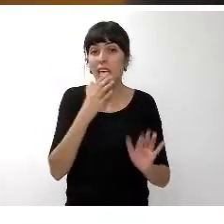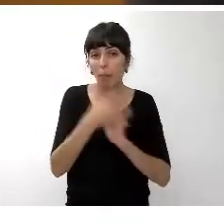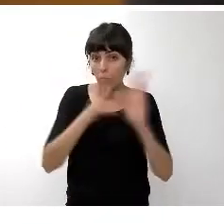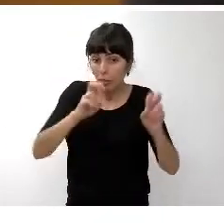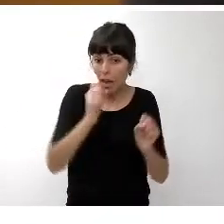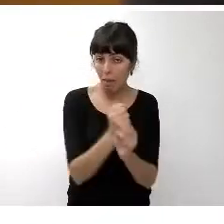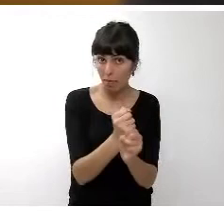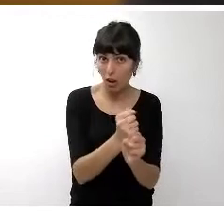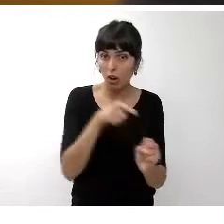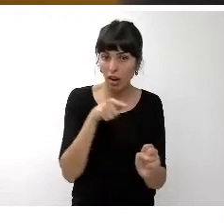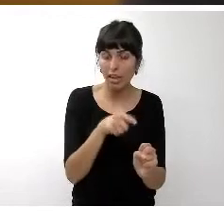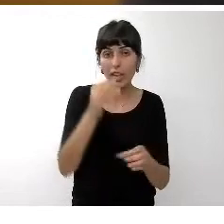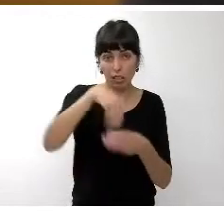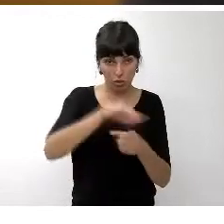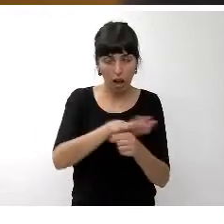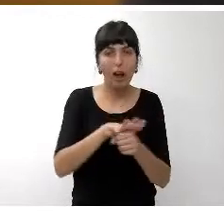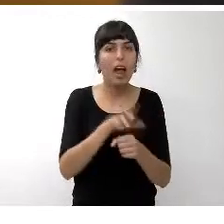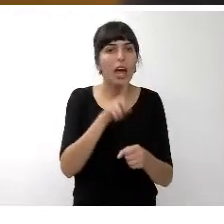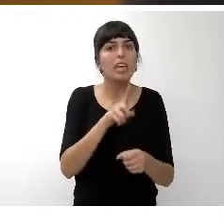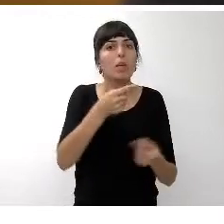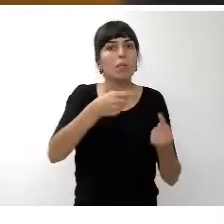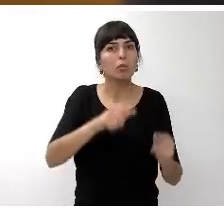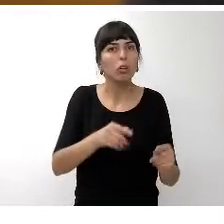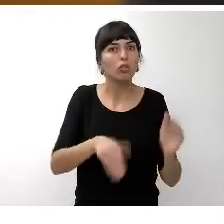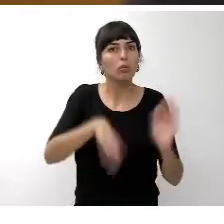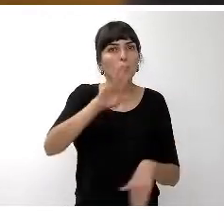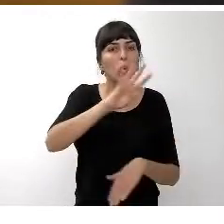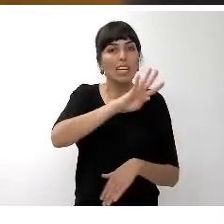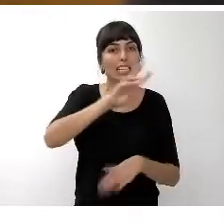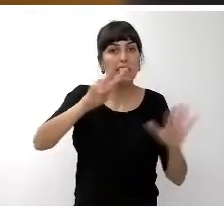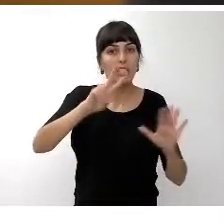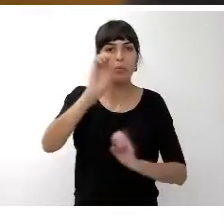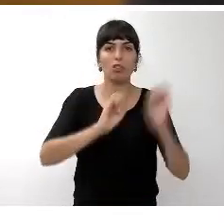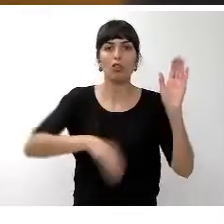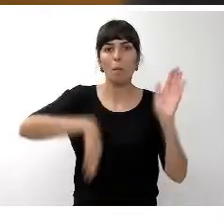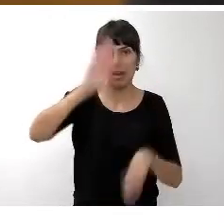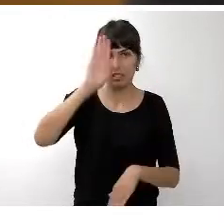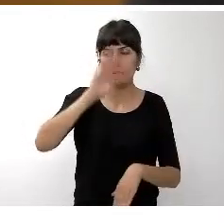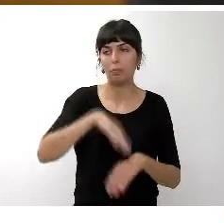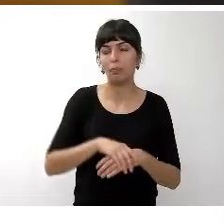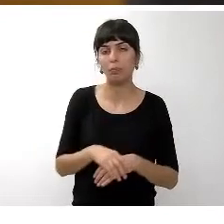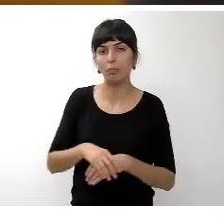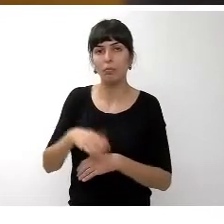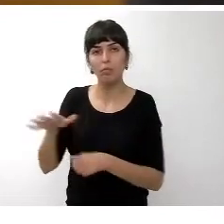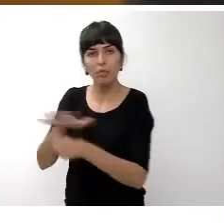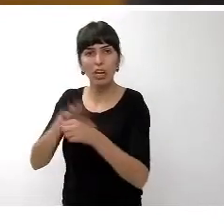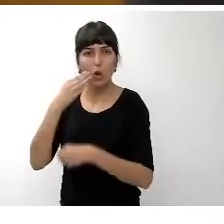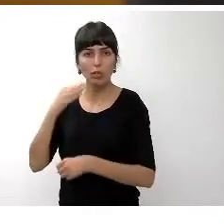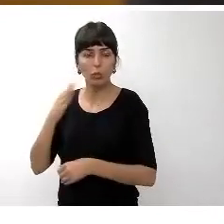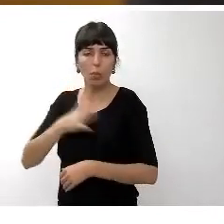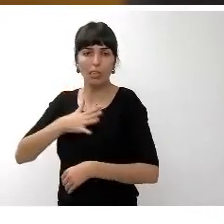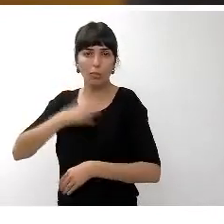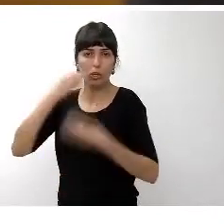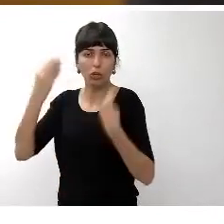es en este área donde el presupuesto sube más de un 47% juventud patrimonio histórico incrementa un 32